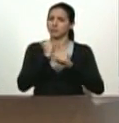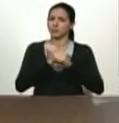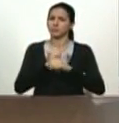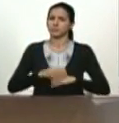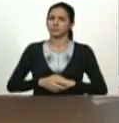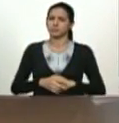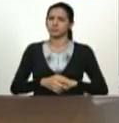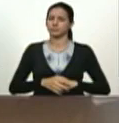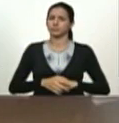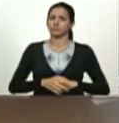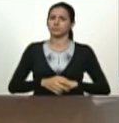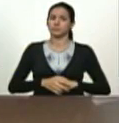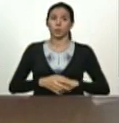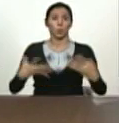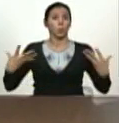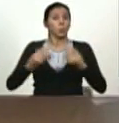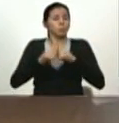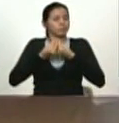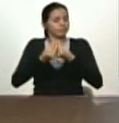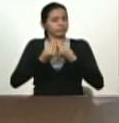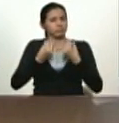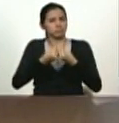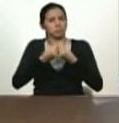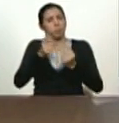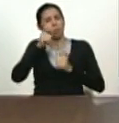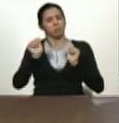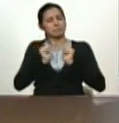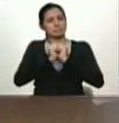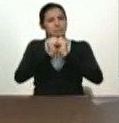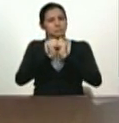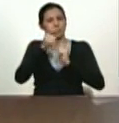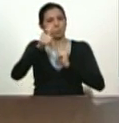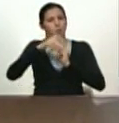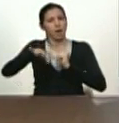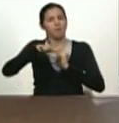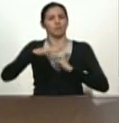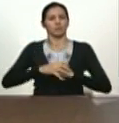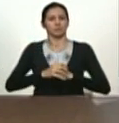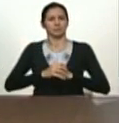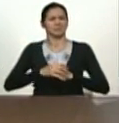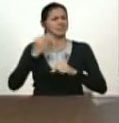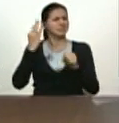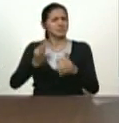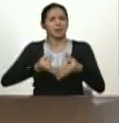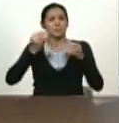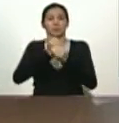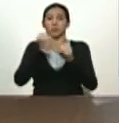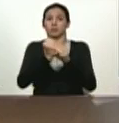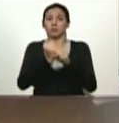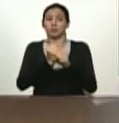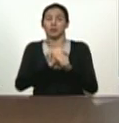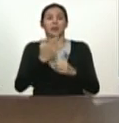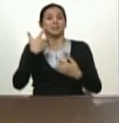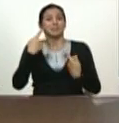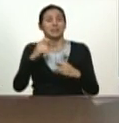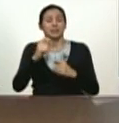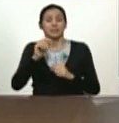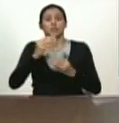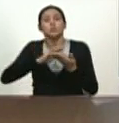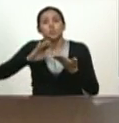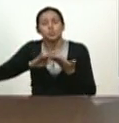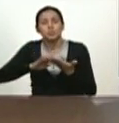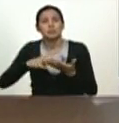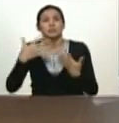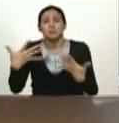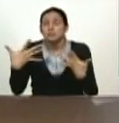de trabajo con el pueblo, de acciones permanentes para enfrentar la grave situación económica que vive Venezuela,